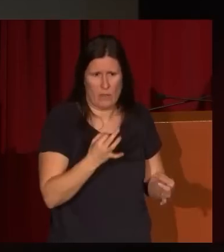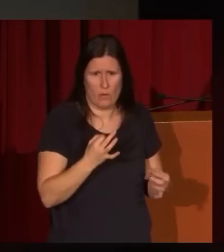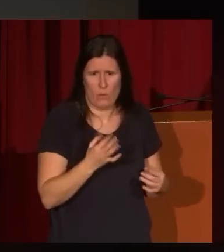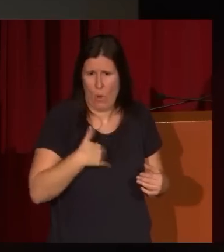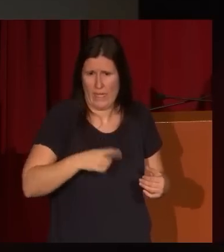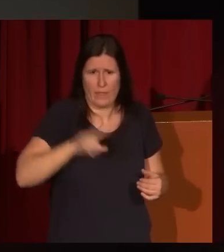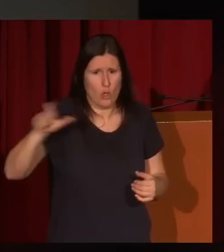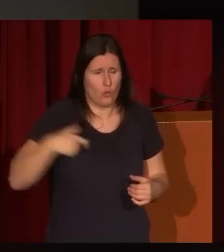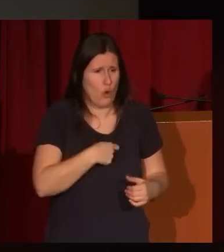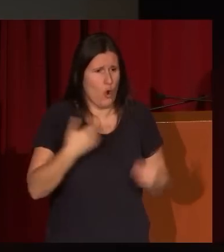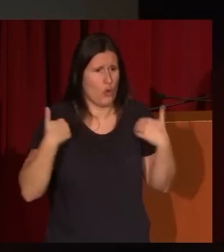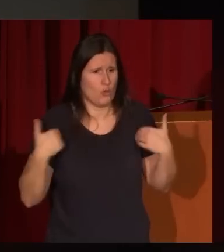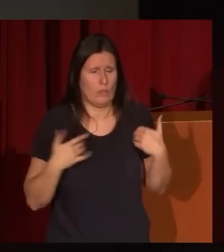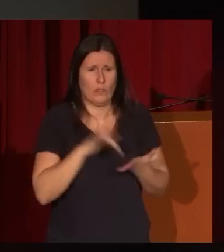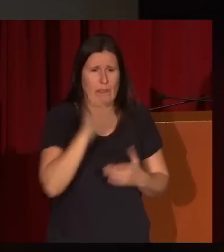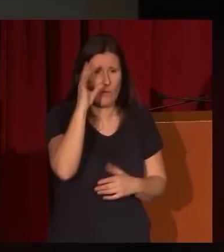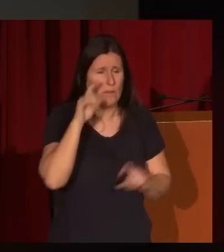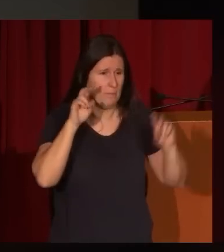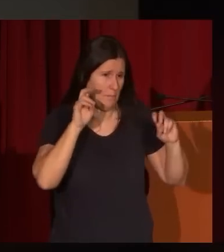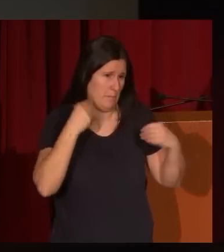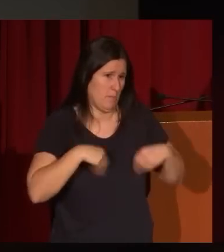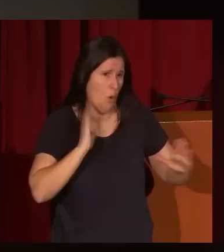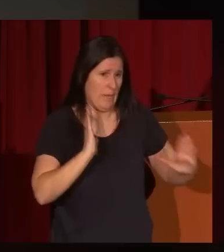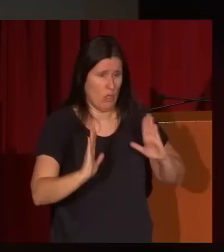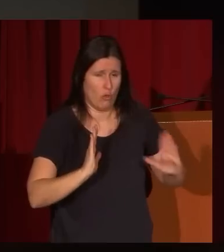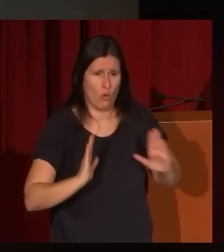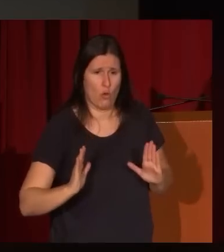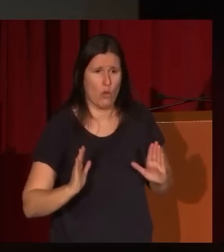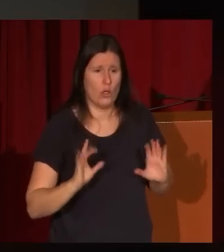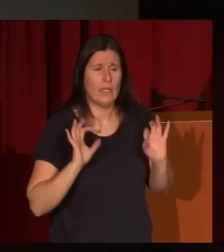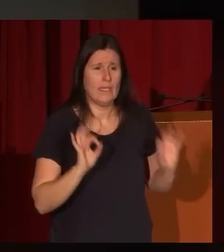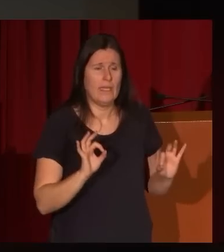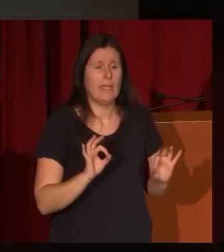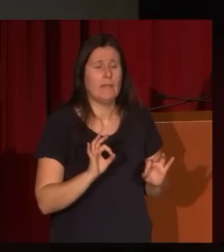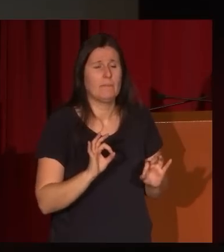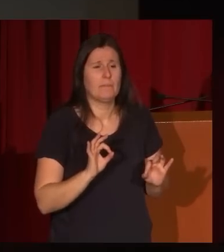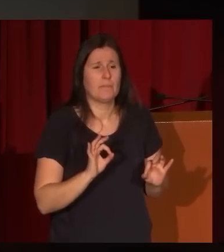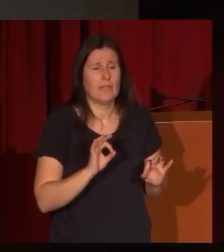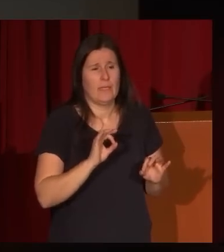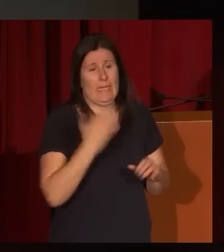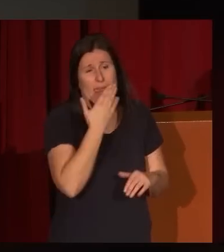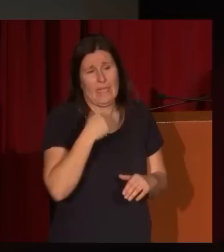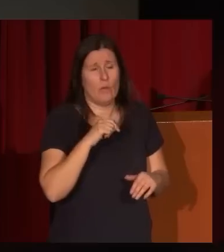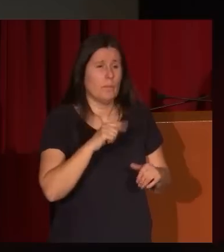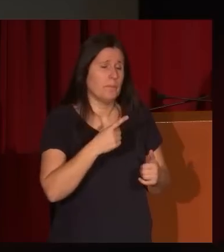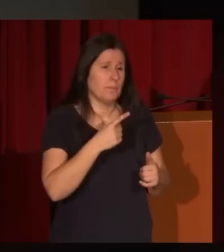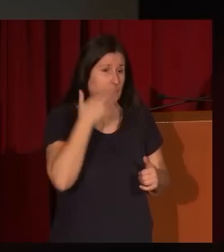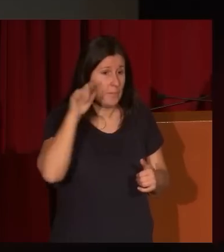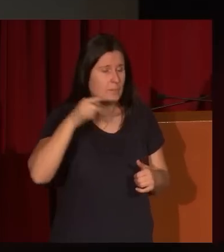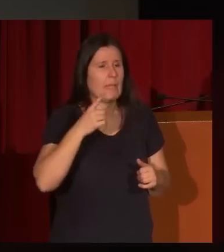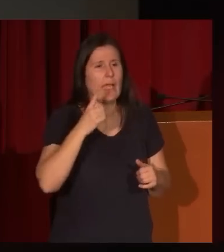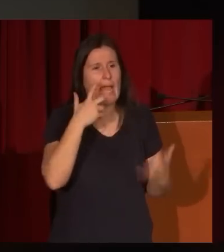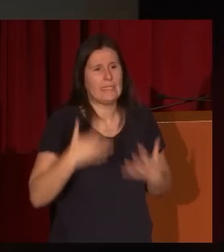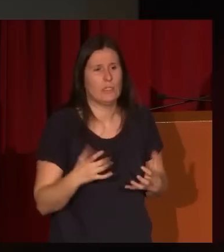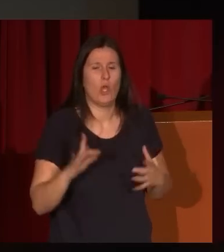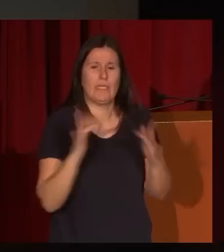cuando les hemos dado conferencias sobre este periodo en que en el seno del Liceo Artístico Literario, Eugenio Lucas entra en contacto con